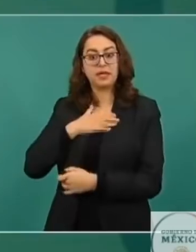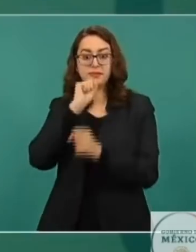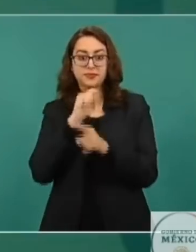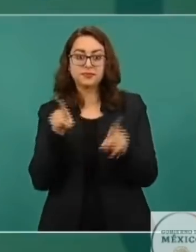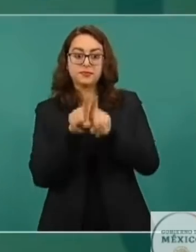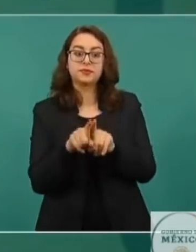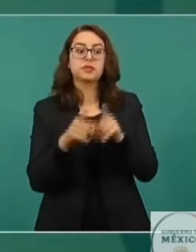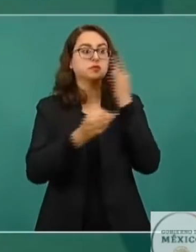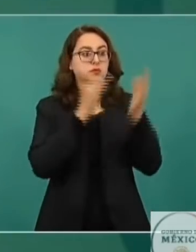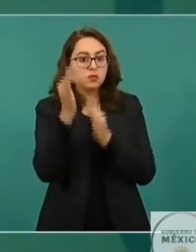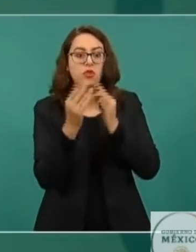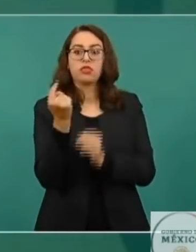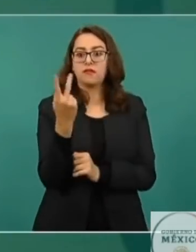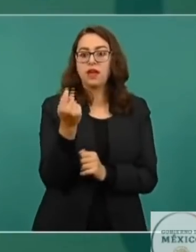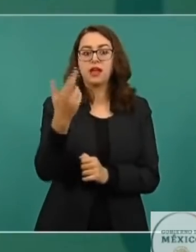de partidos,